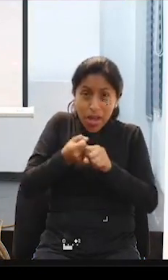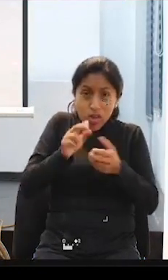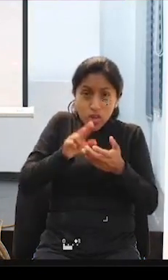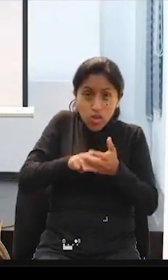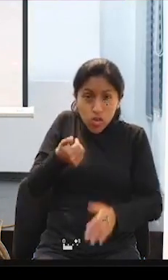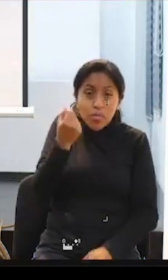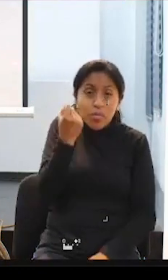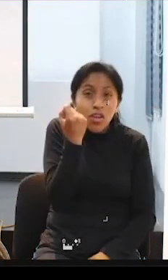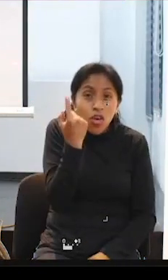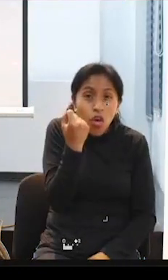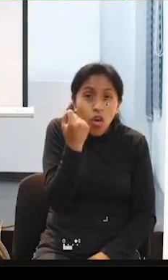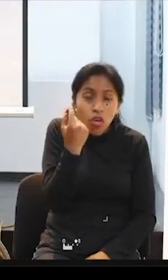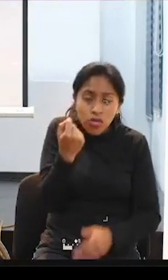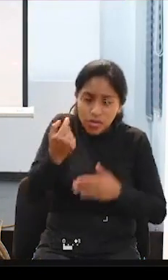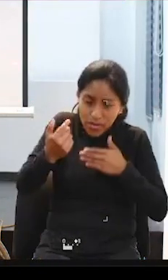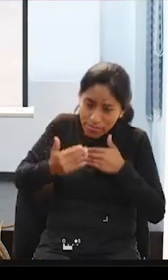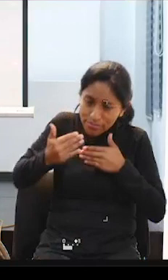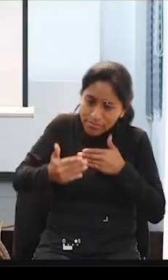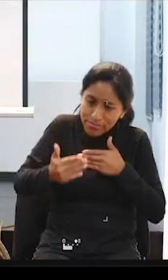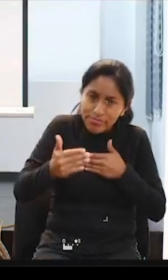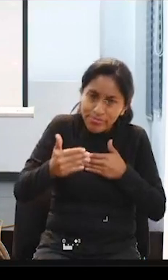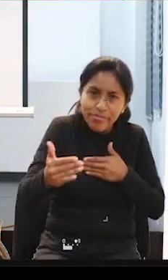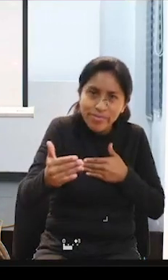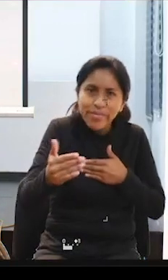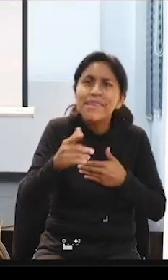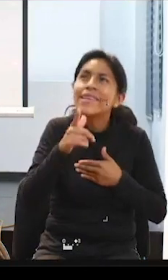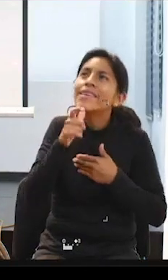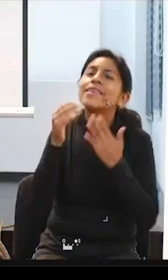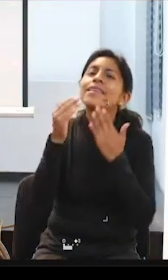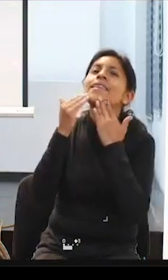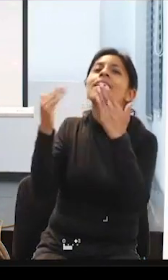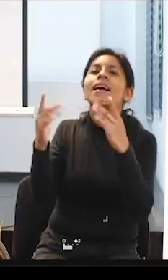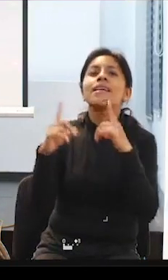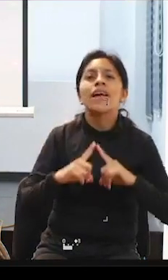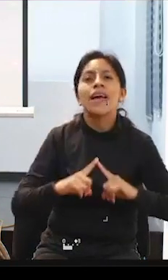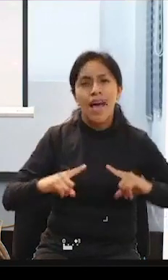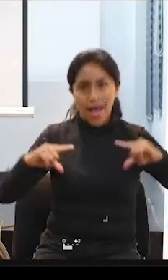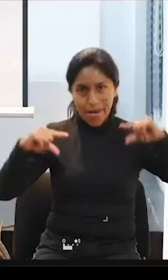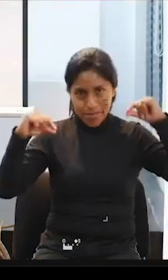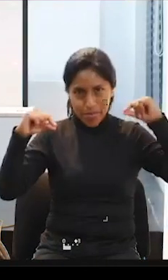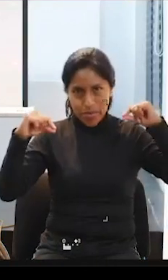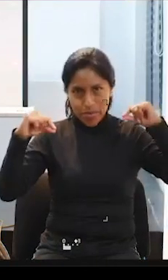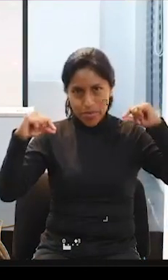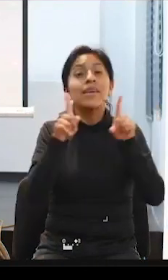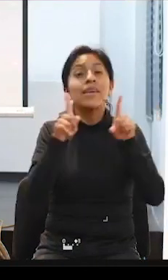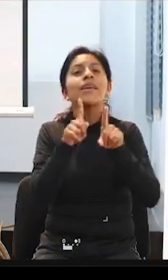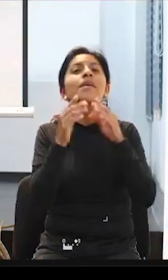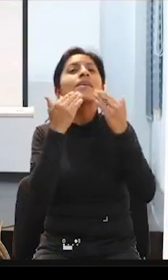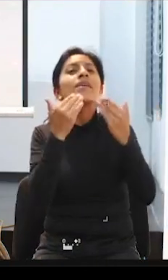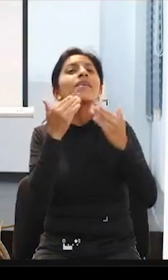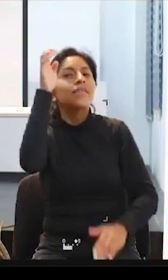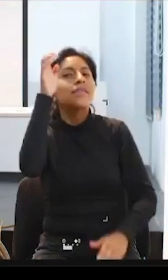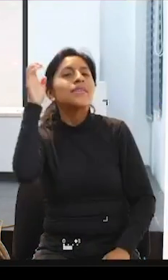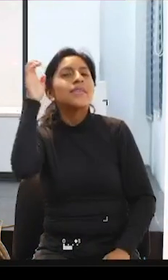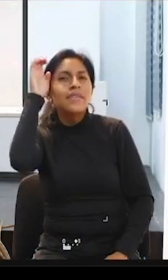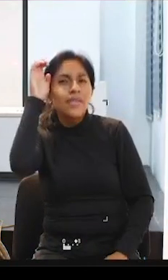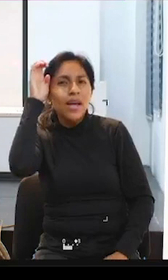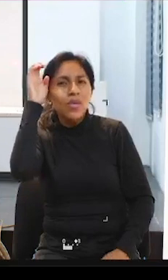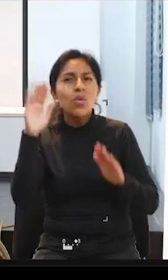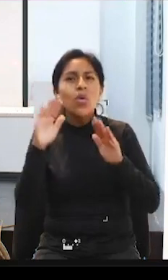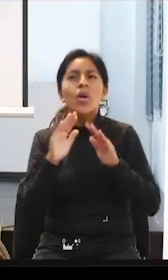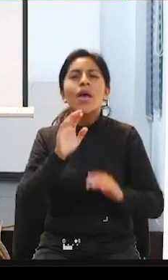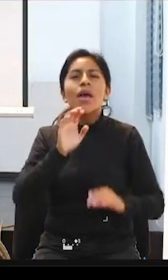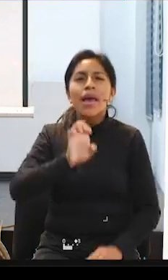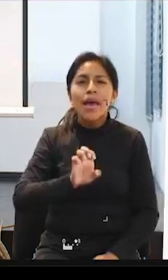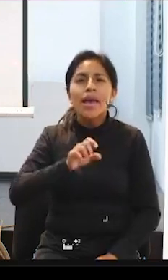Gracias a los compañeros de Japón, bueno, y también al Estado, ¿no? La Escuela de Gestión Pública Plurinacional de Bolivia